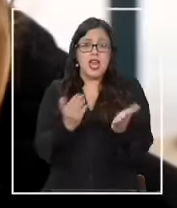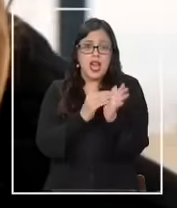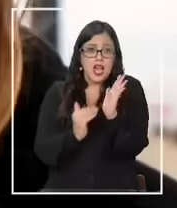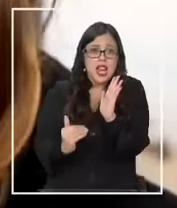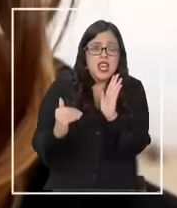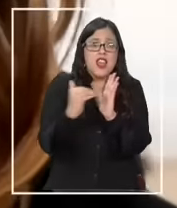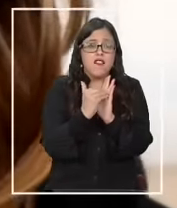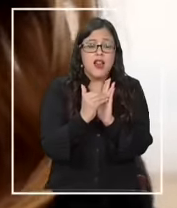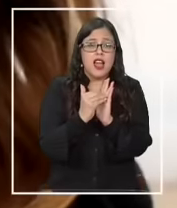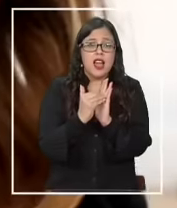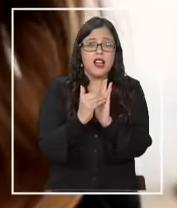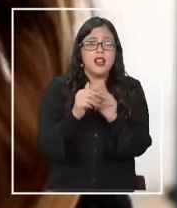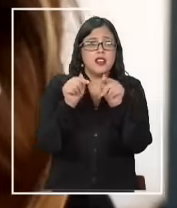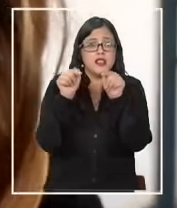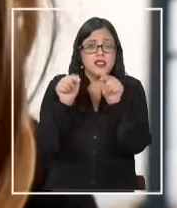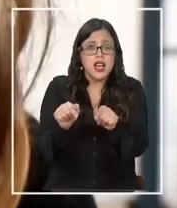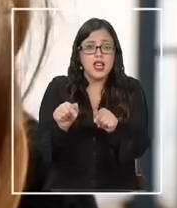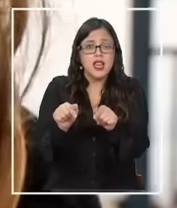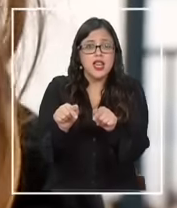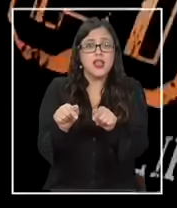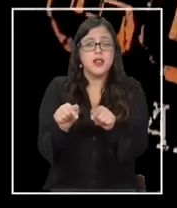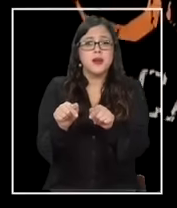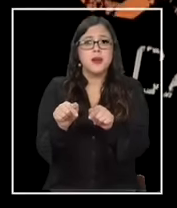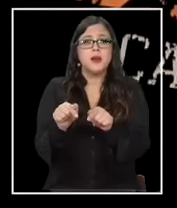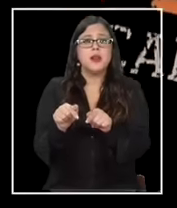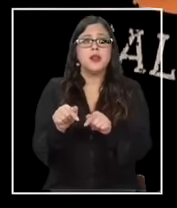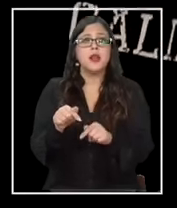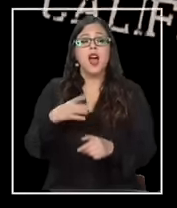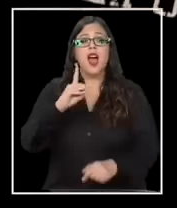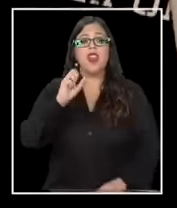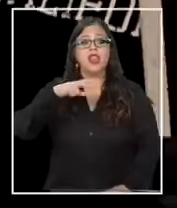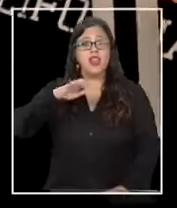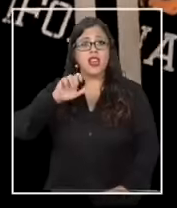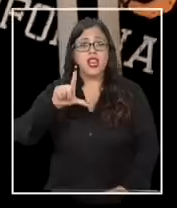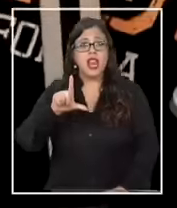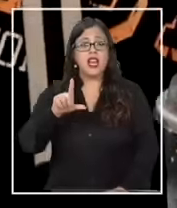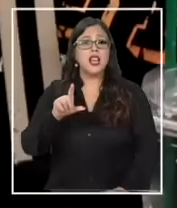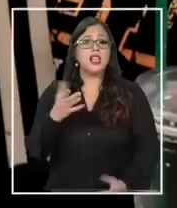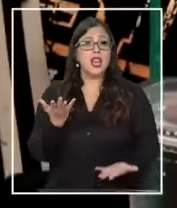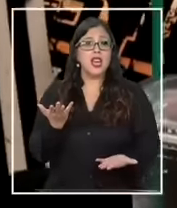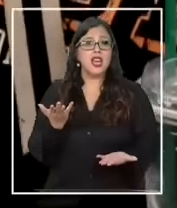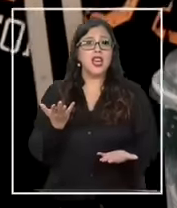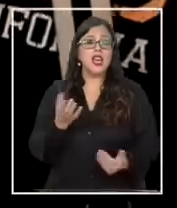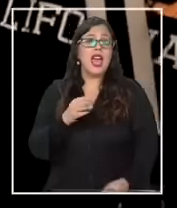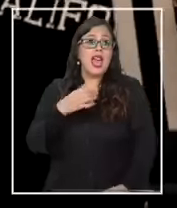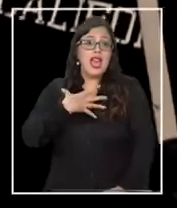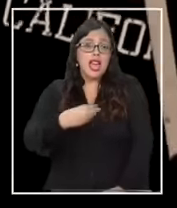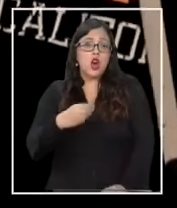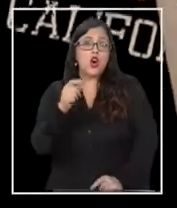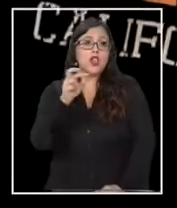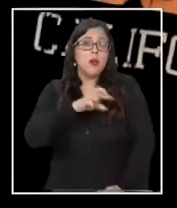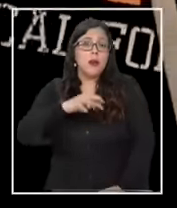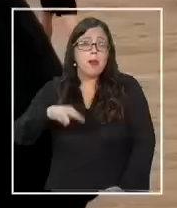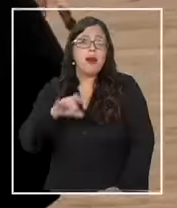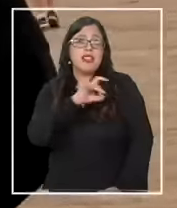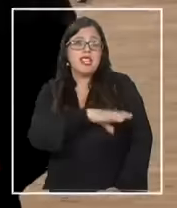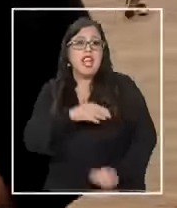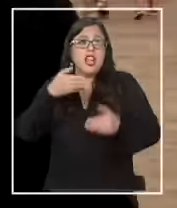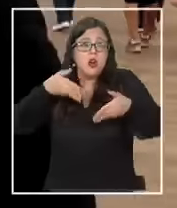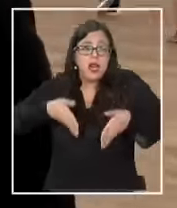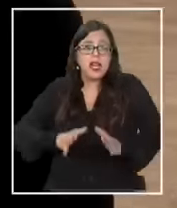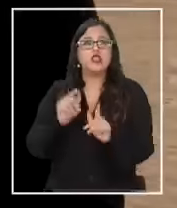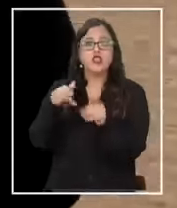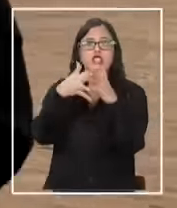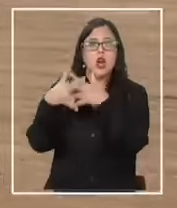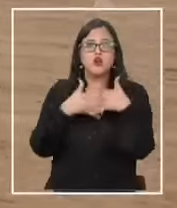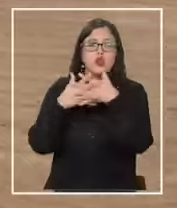Daniel nació en Estados Unidos, pero es hija de chilenos. Hace cinco años que vive en el condado de Orange y relata a 24 horas